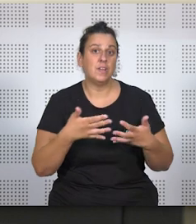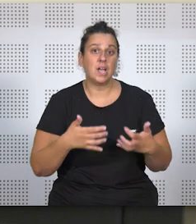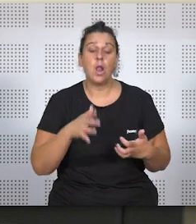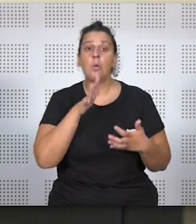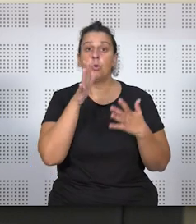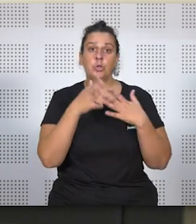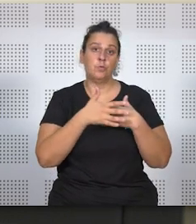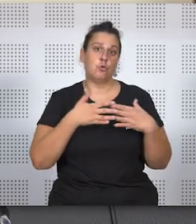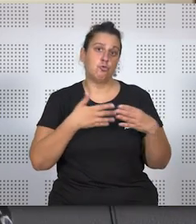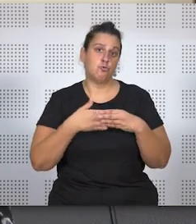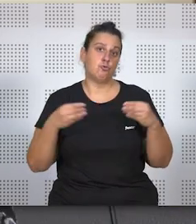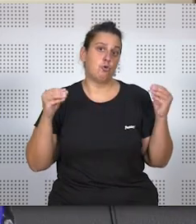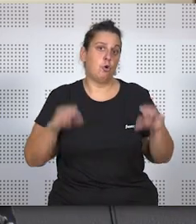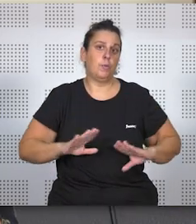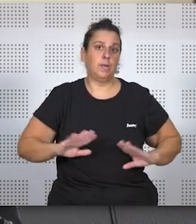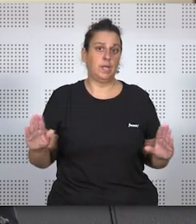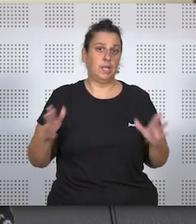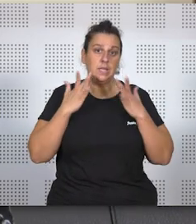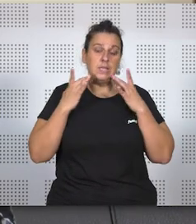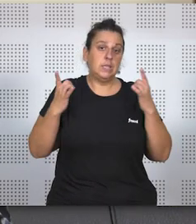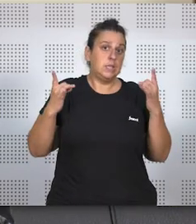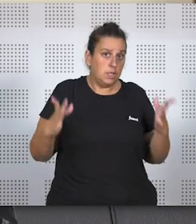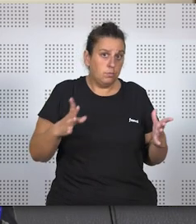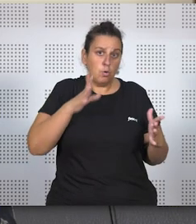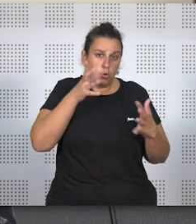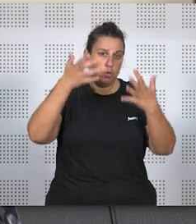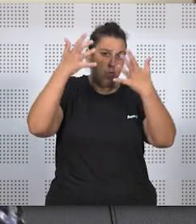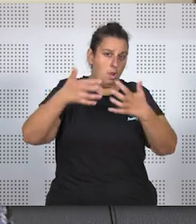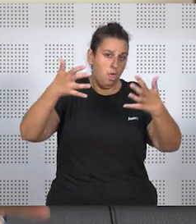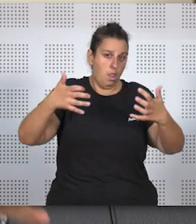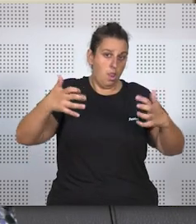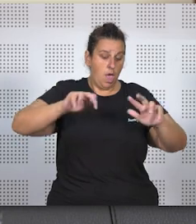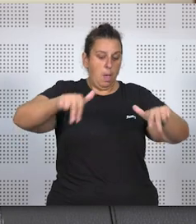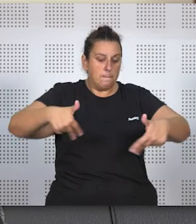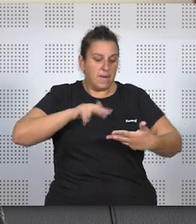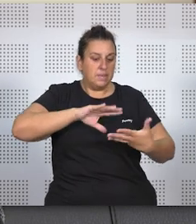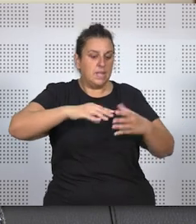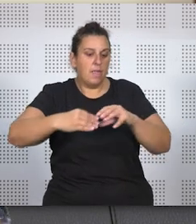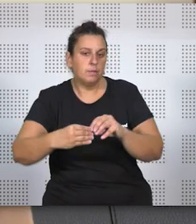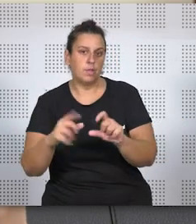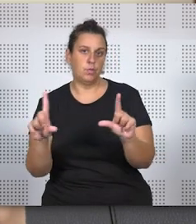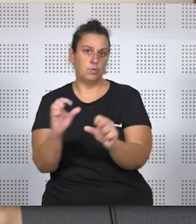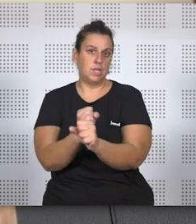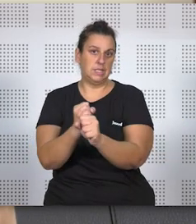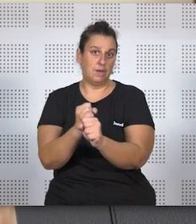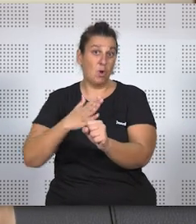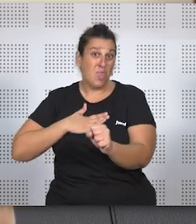objetiva y motivada por qué no permite esa adaptación, en este caso a teletrabajo, de mi prestación laboral.